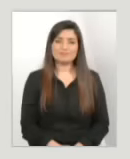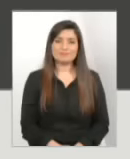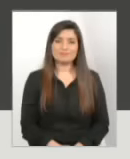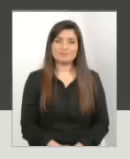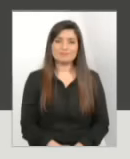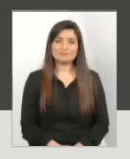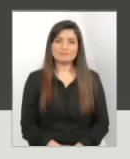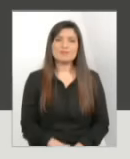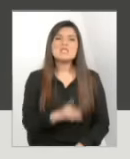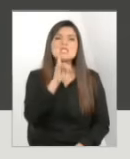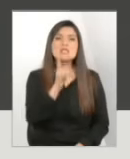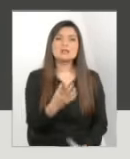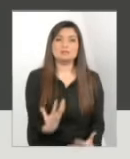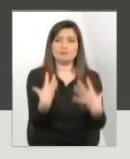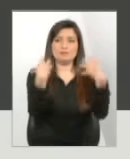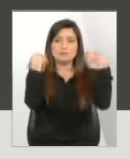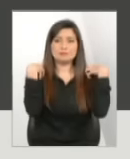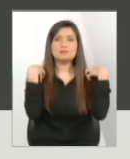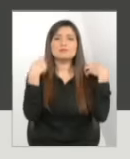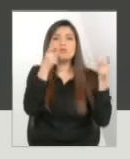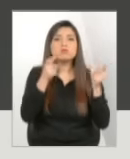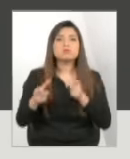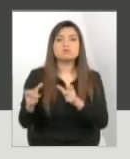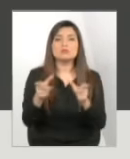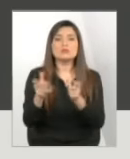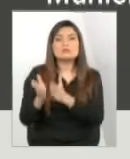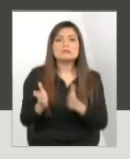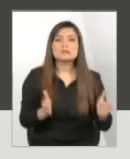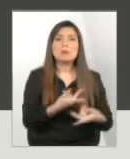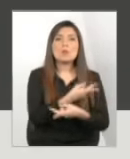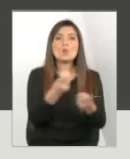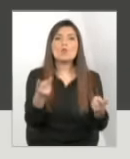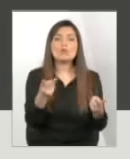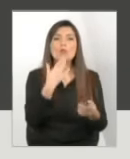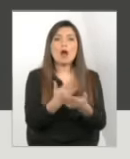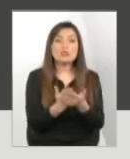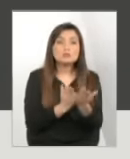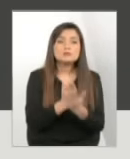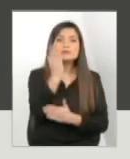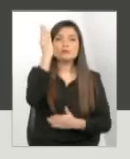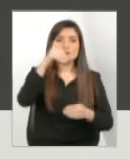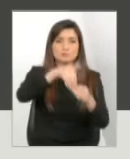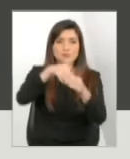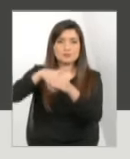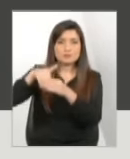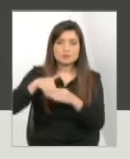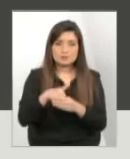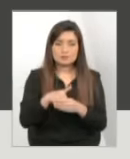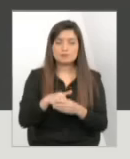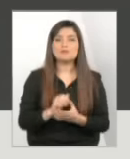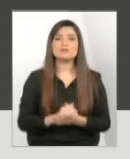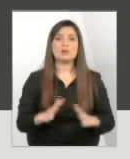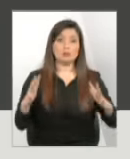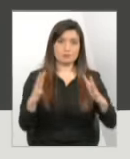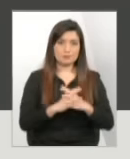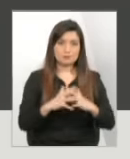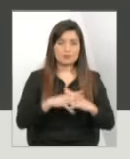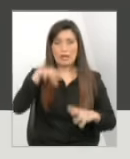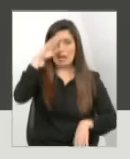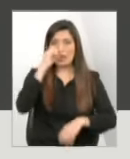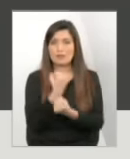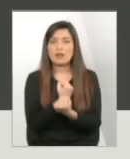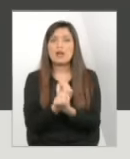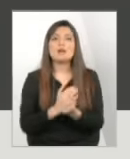¿quién asume el resguardo del orden público durante las elecciones municipales? las fuerzas armadas y carabineros asuman el